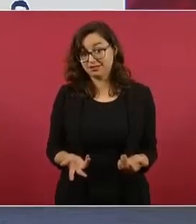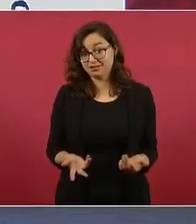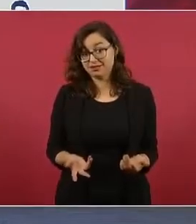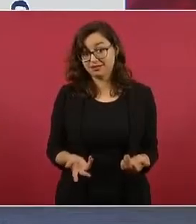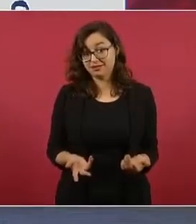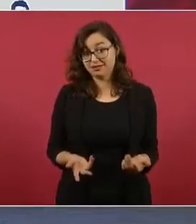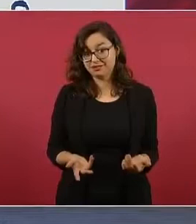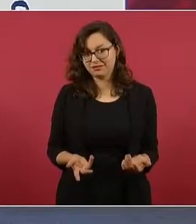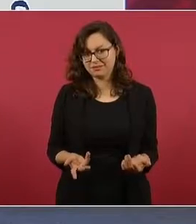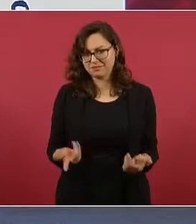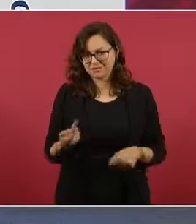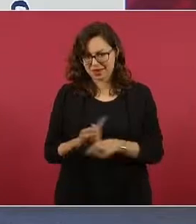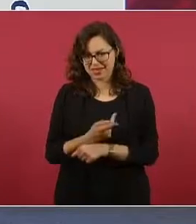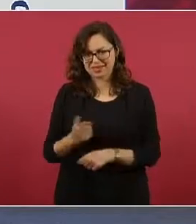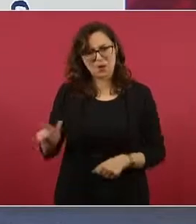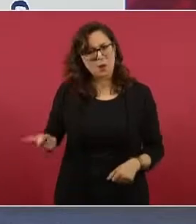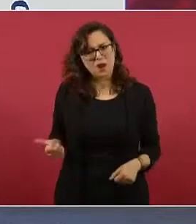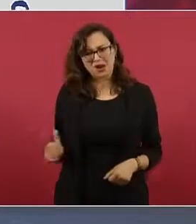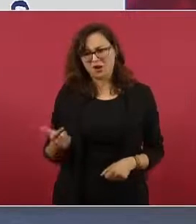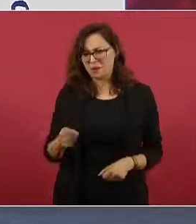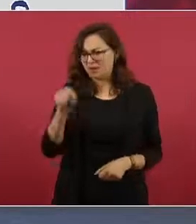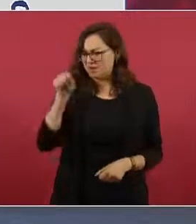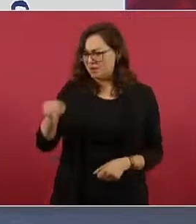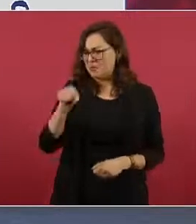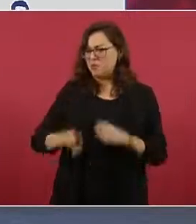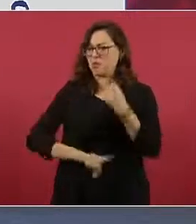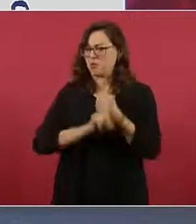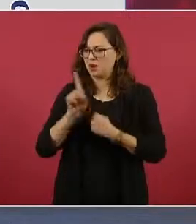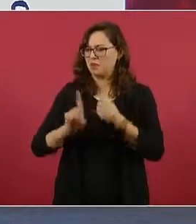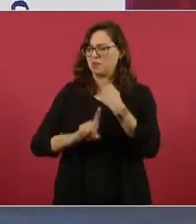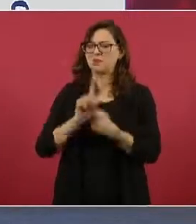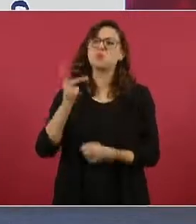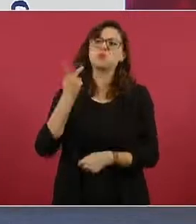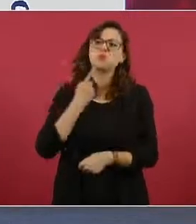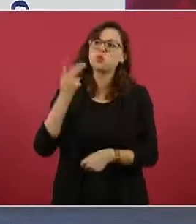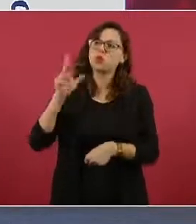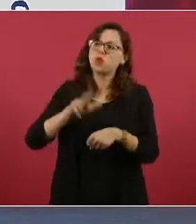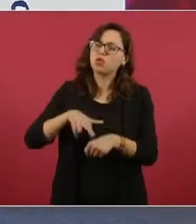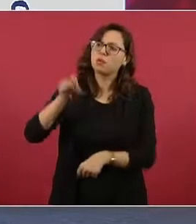¿Por qué tanto tiempo el procurador